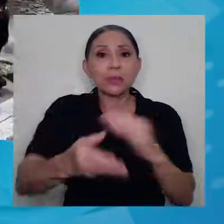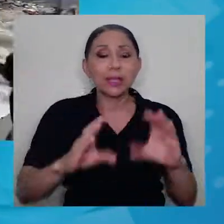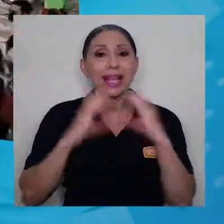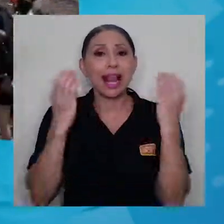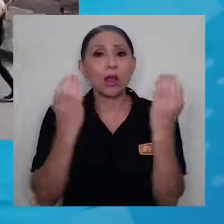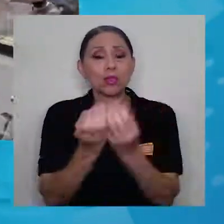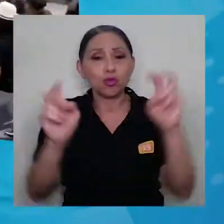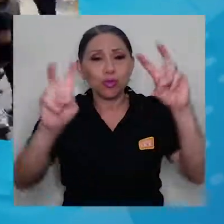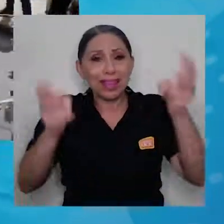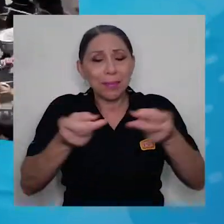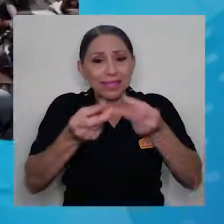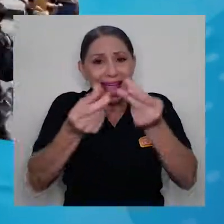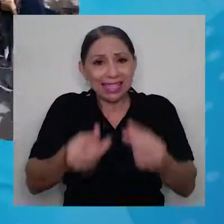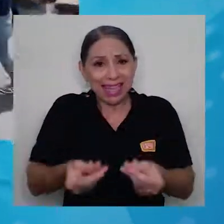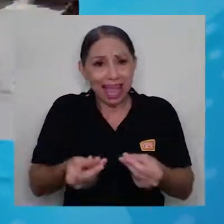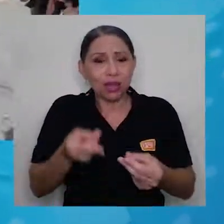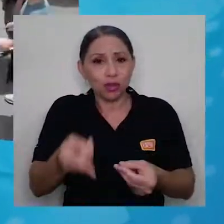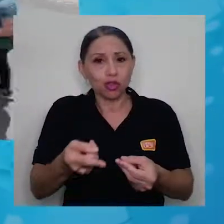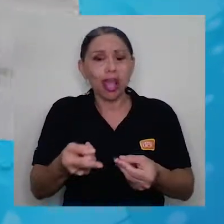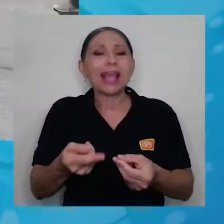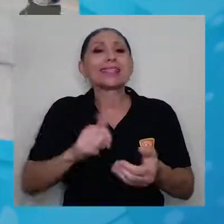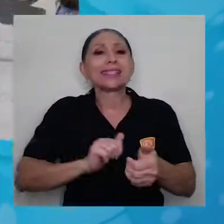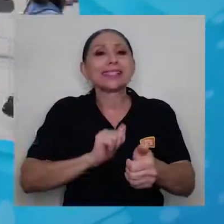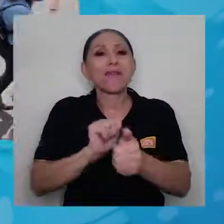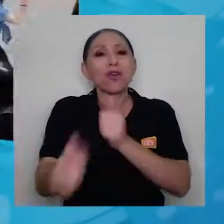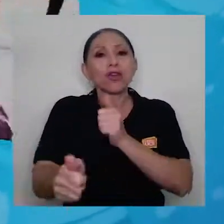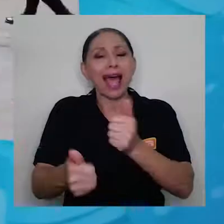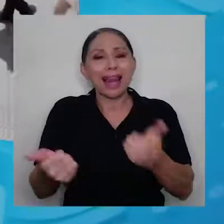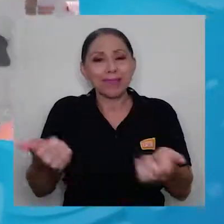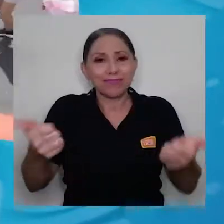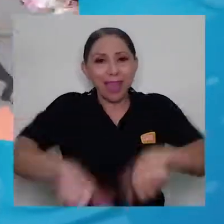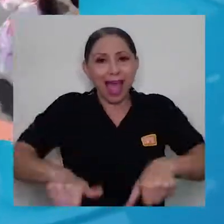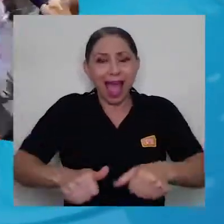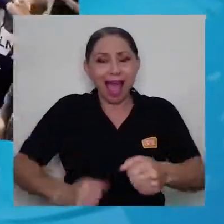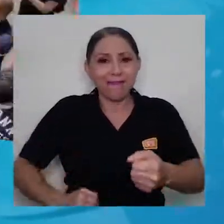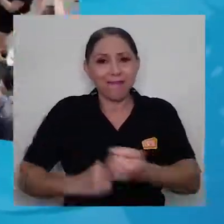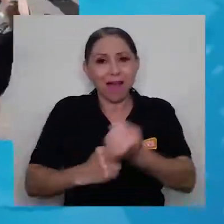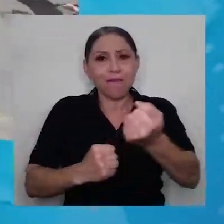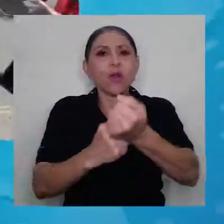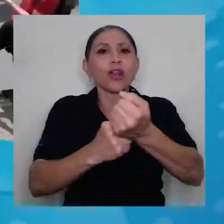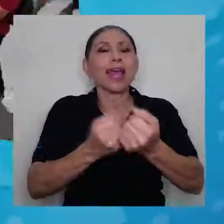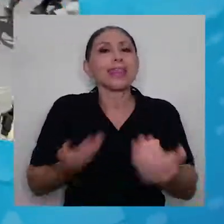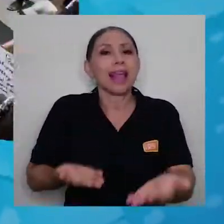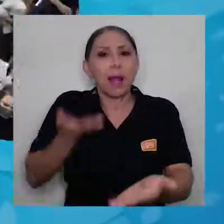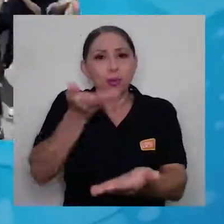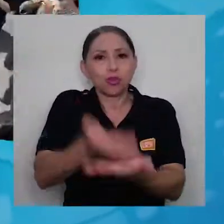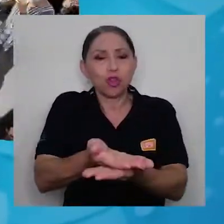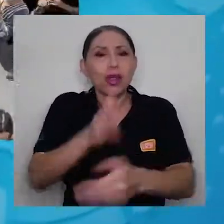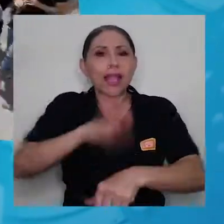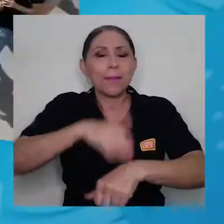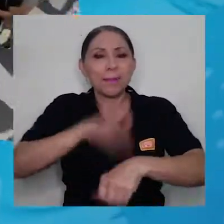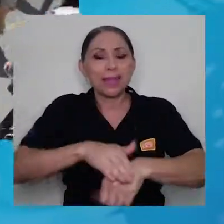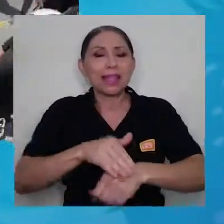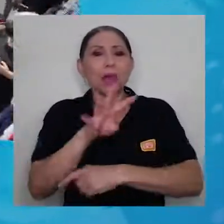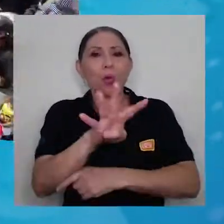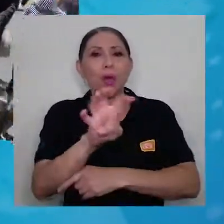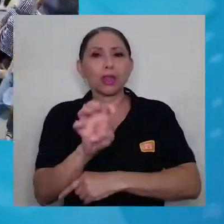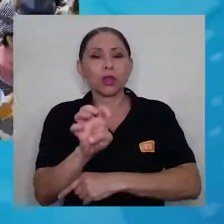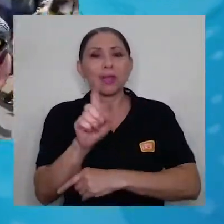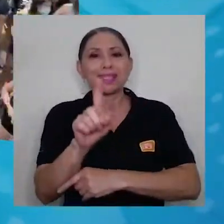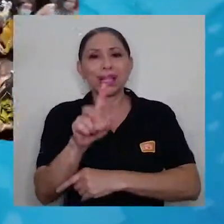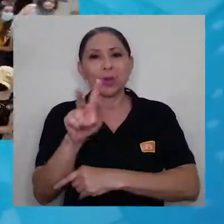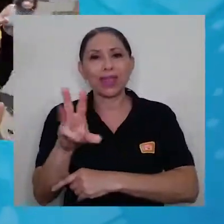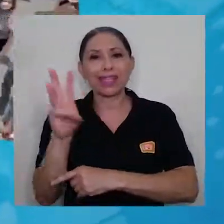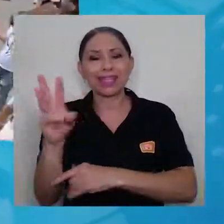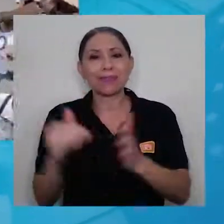la Comisión de Asuntos Hacendarios se votara a favor de la moción que permite el recorte de 4.126 millones